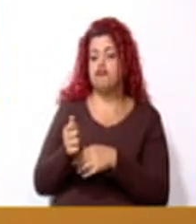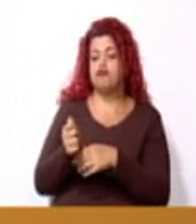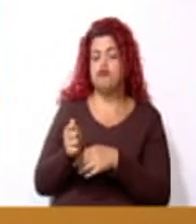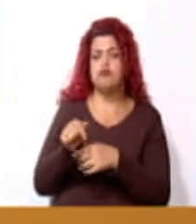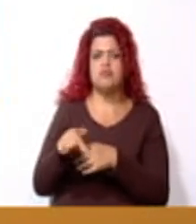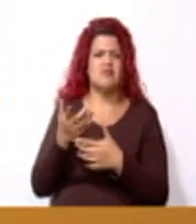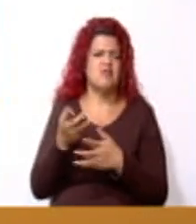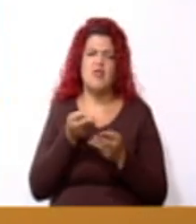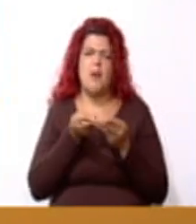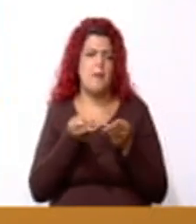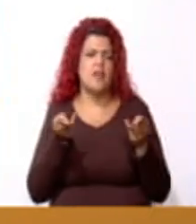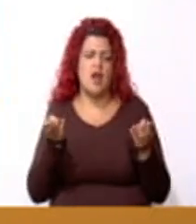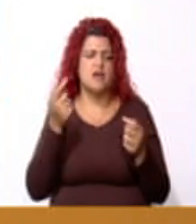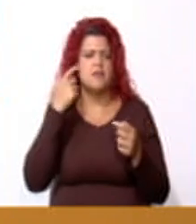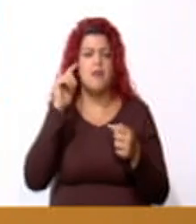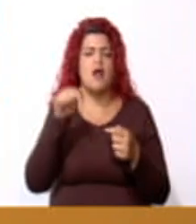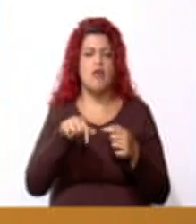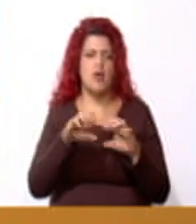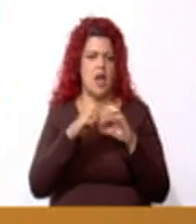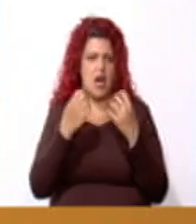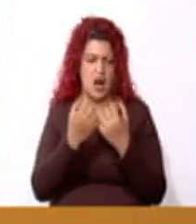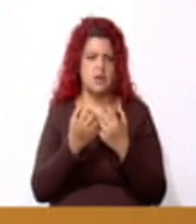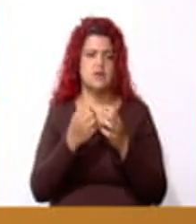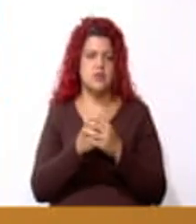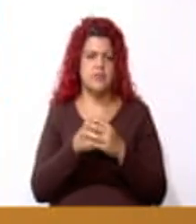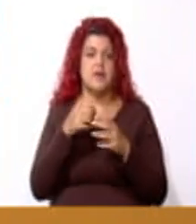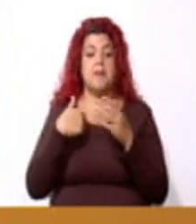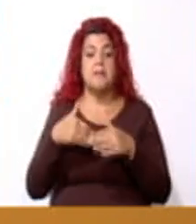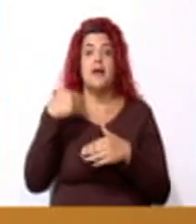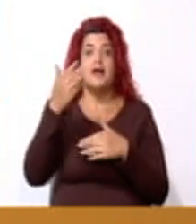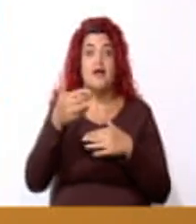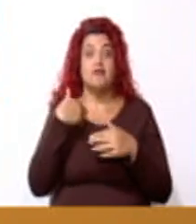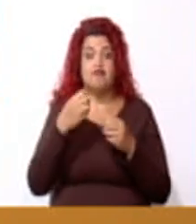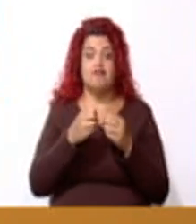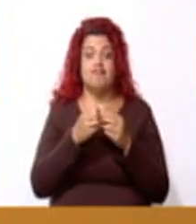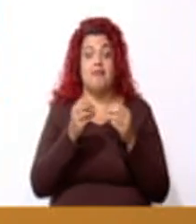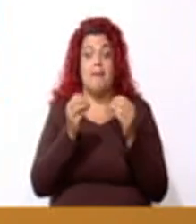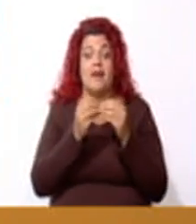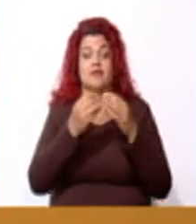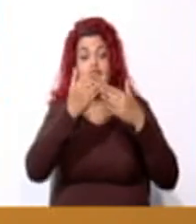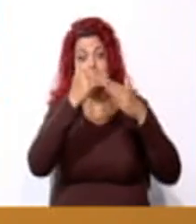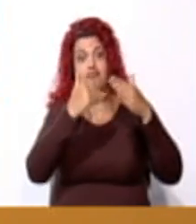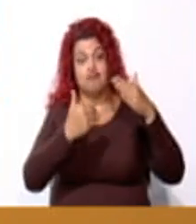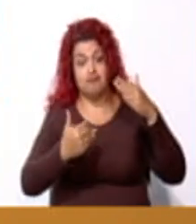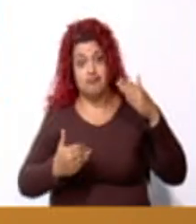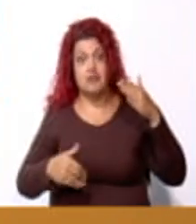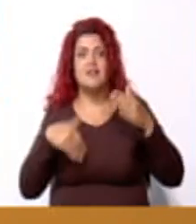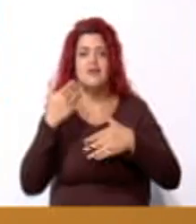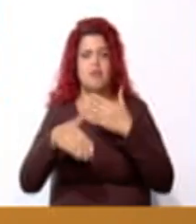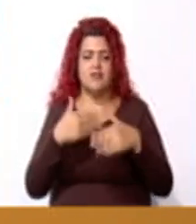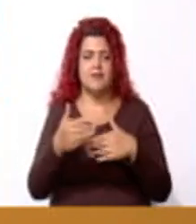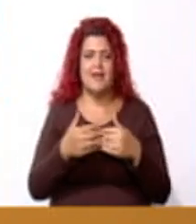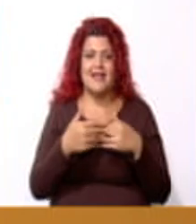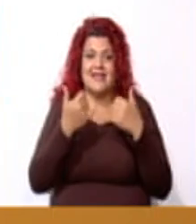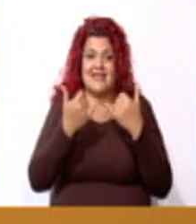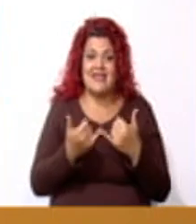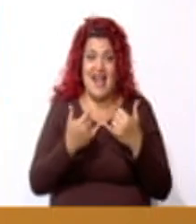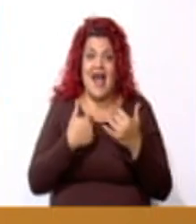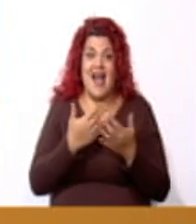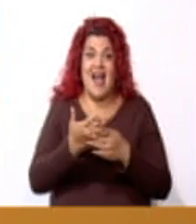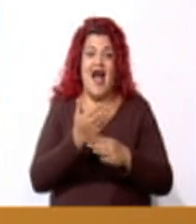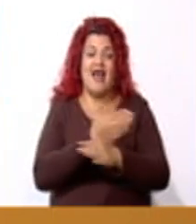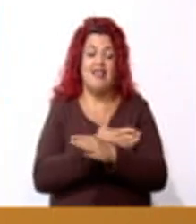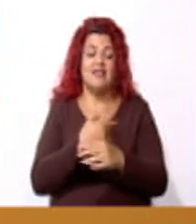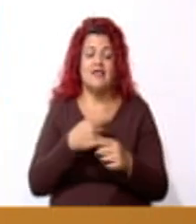que ocupemos para la clase del día de hoy, que más adelante les voy a ampliar esa lista. Pero por ahorita, antes de iniciar, vamos a escuchar la